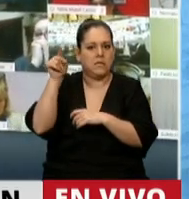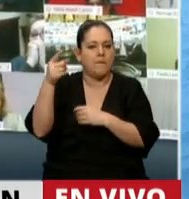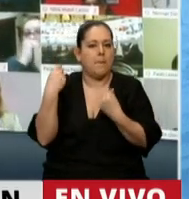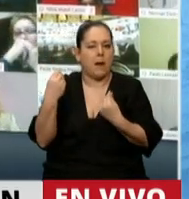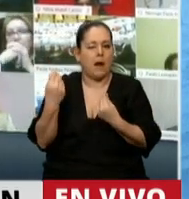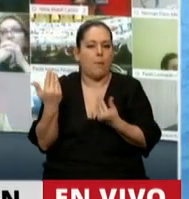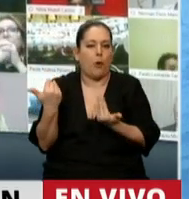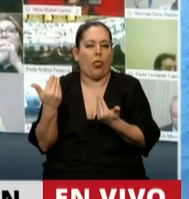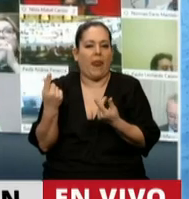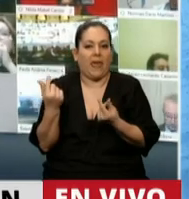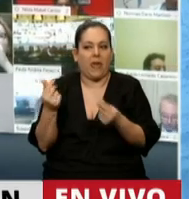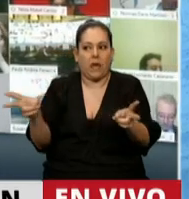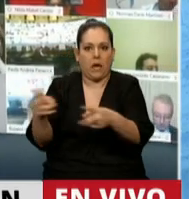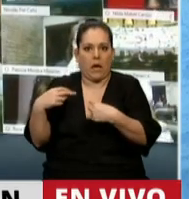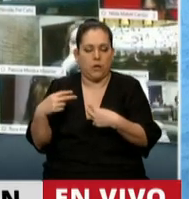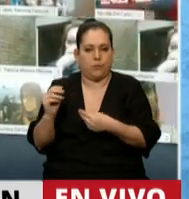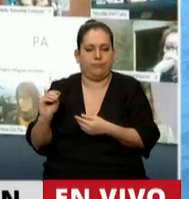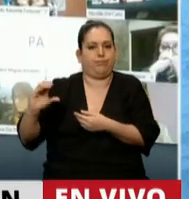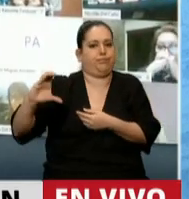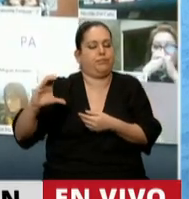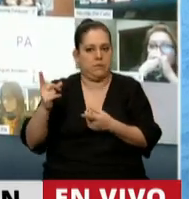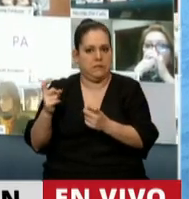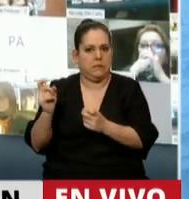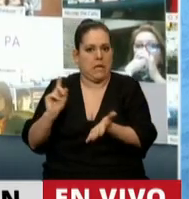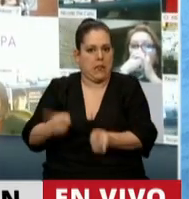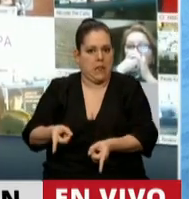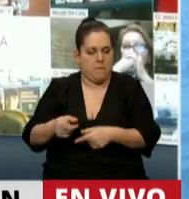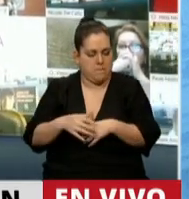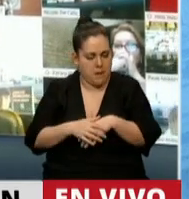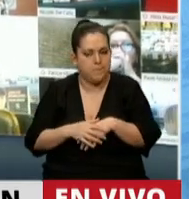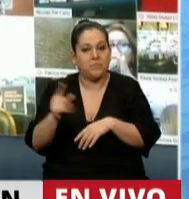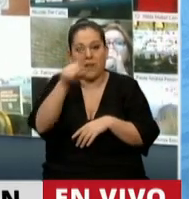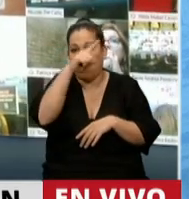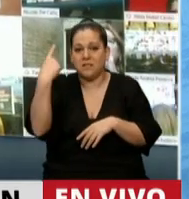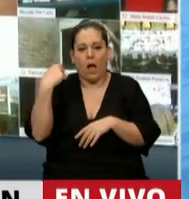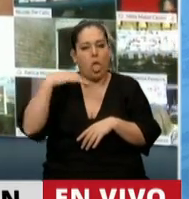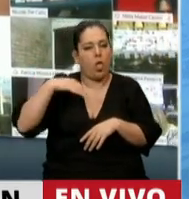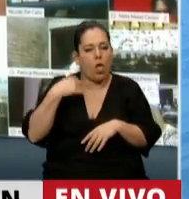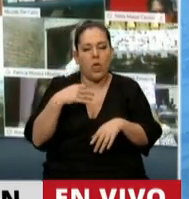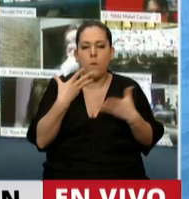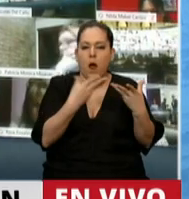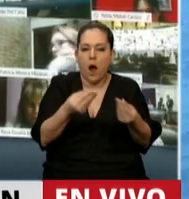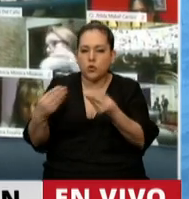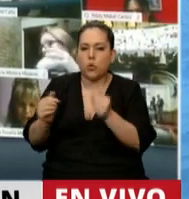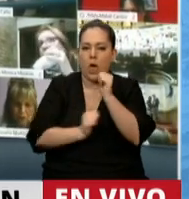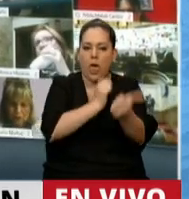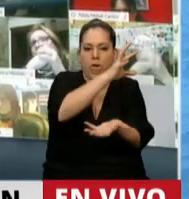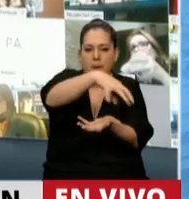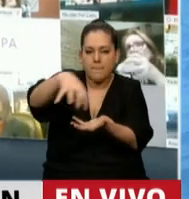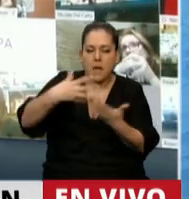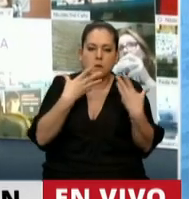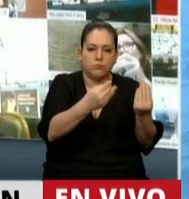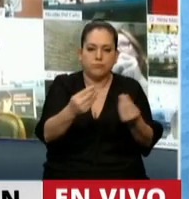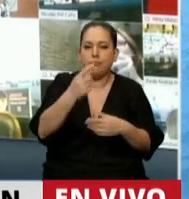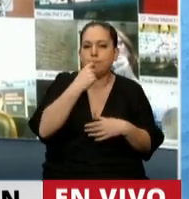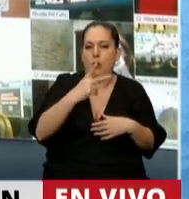incrementar sus ingresos. La obligación del Estado, señor Presidente, es estar y ayudar a las empresas que son, a través del